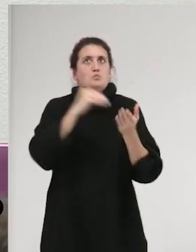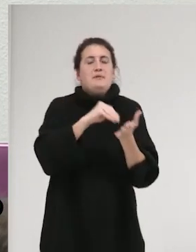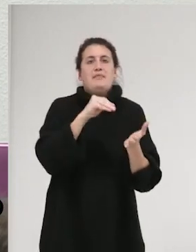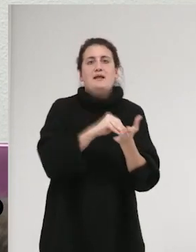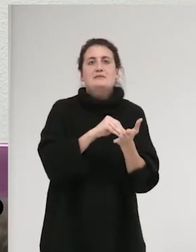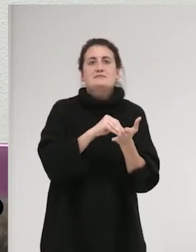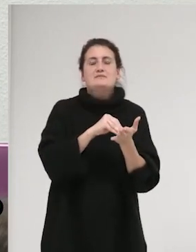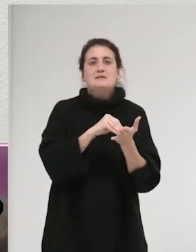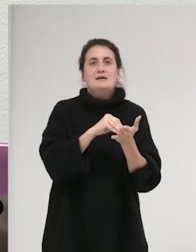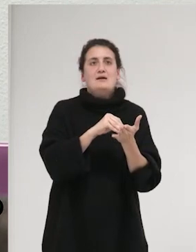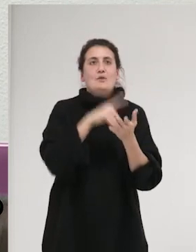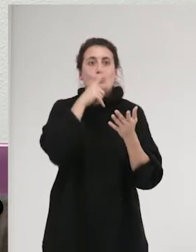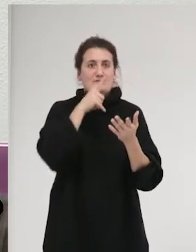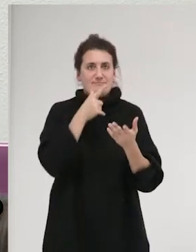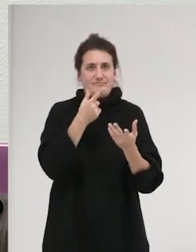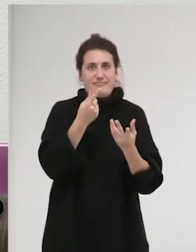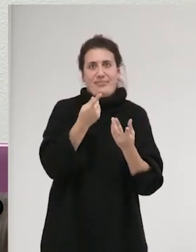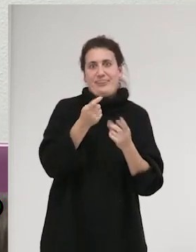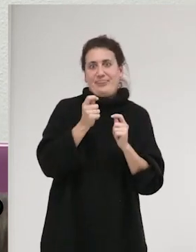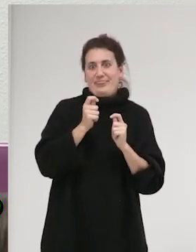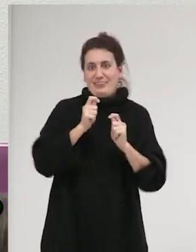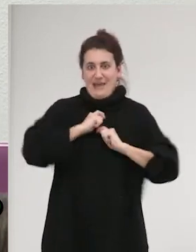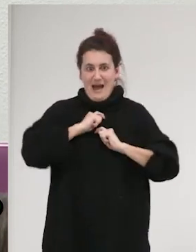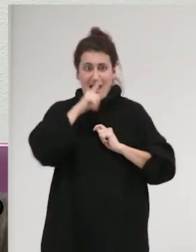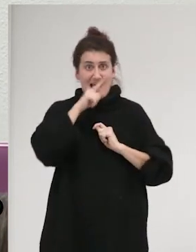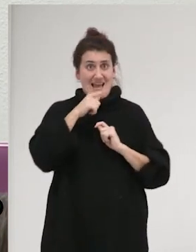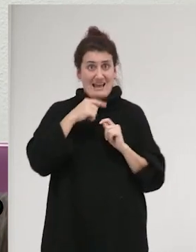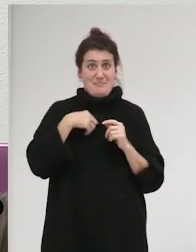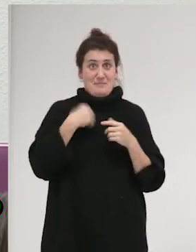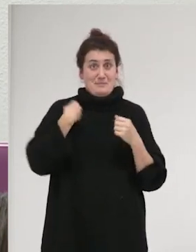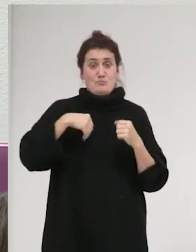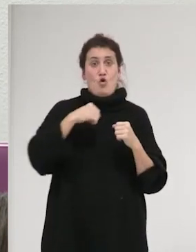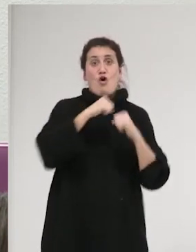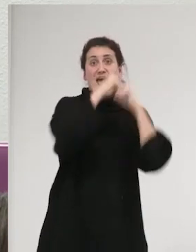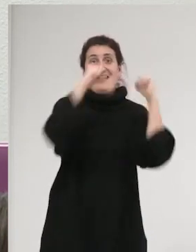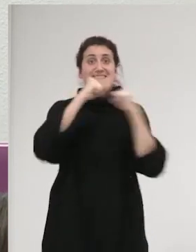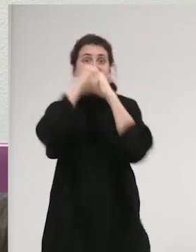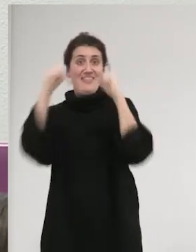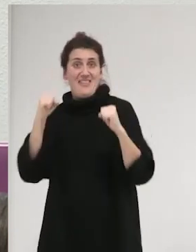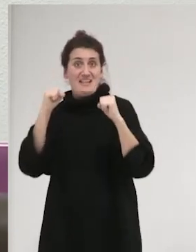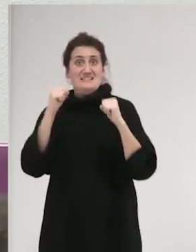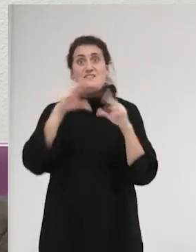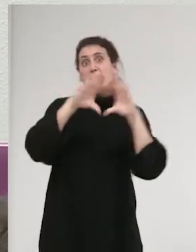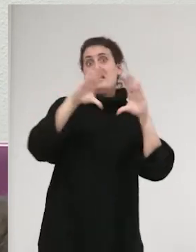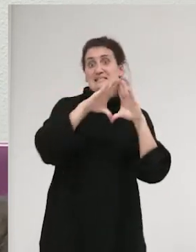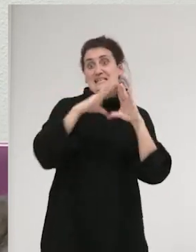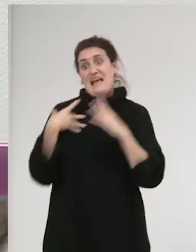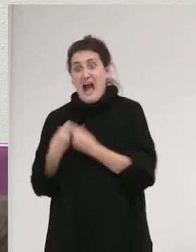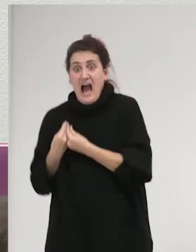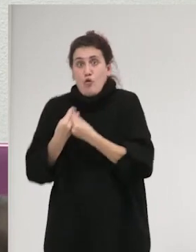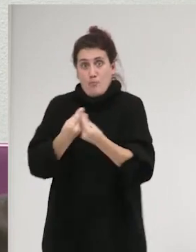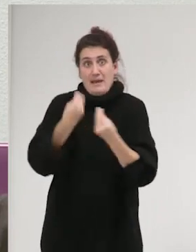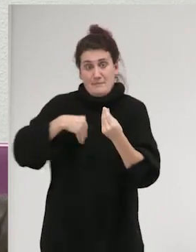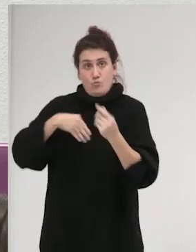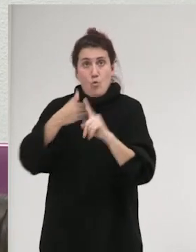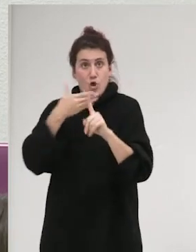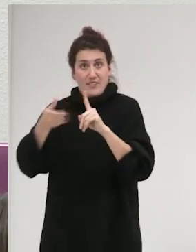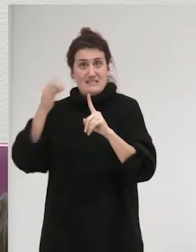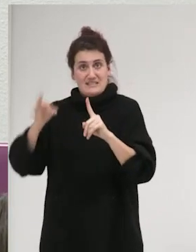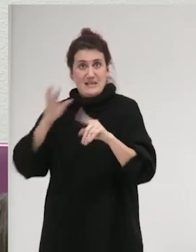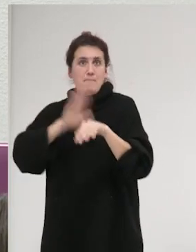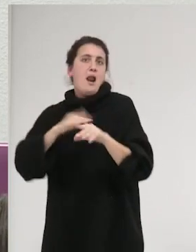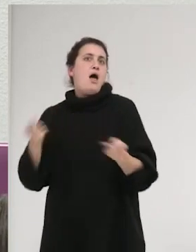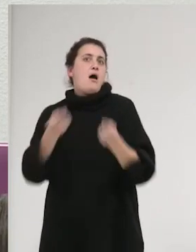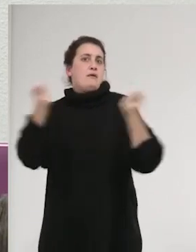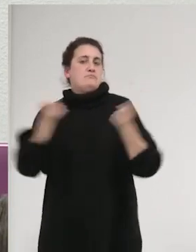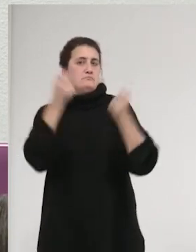esto es alimentado por las propias entidades o por propias entidades feministas que trabajan acompañando estas violencias, ¿no? Que también, de alguna